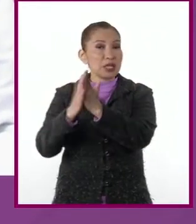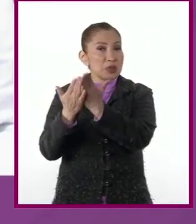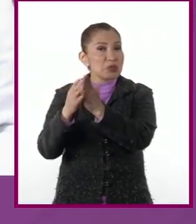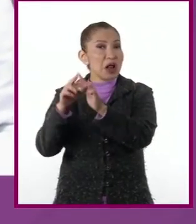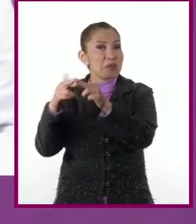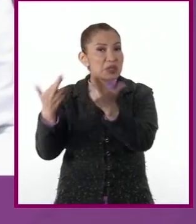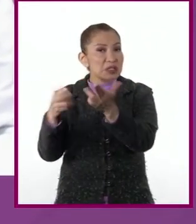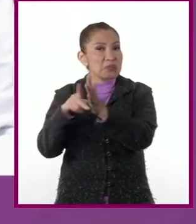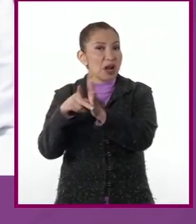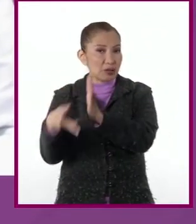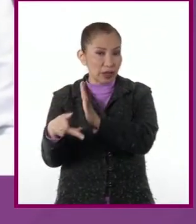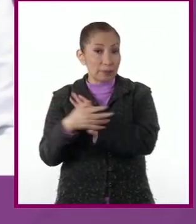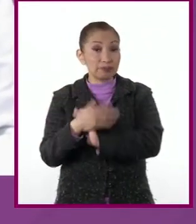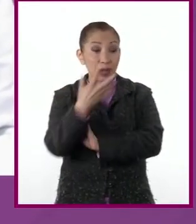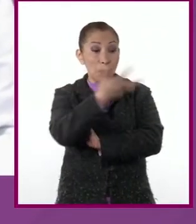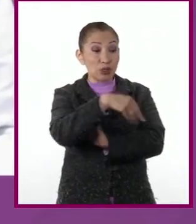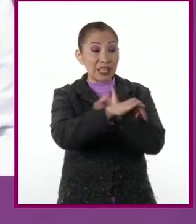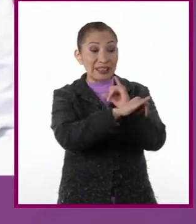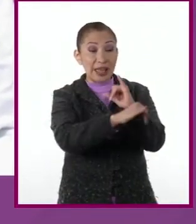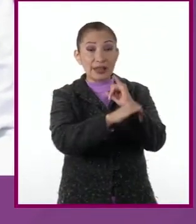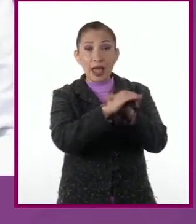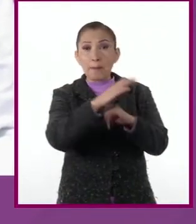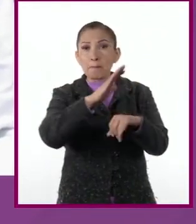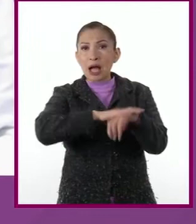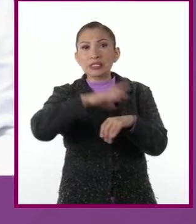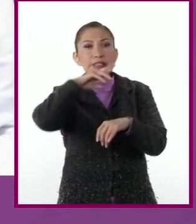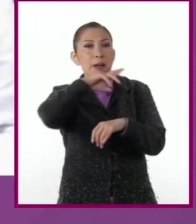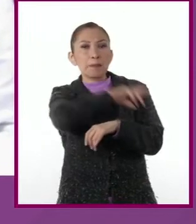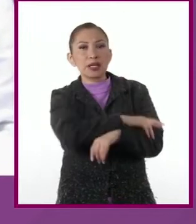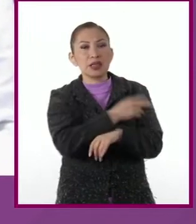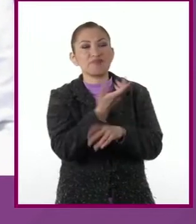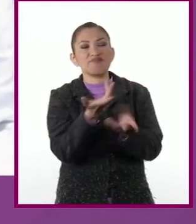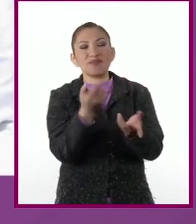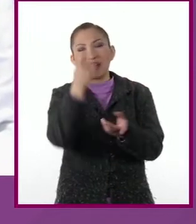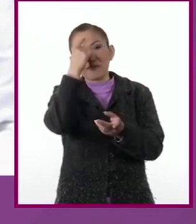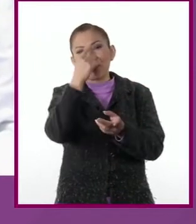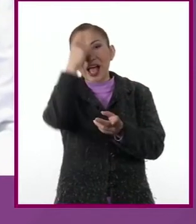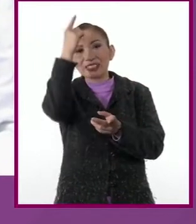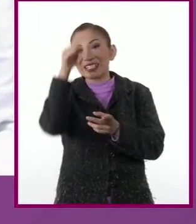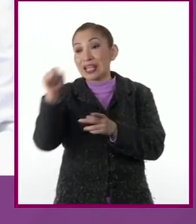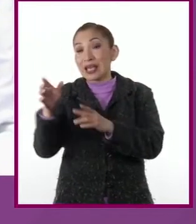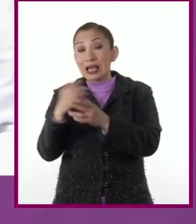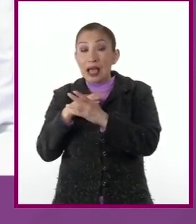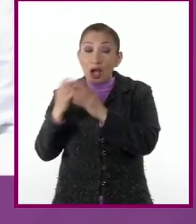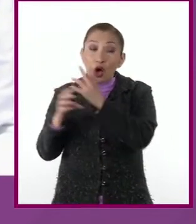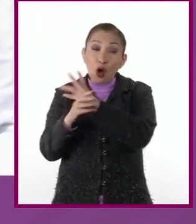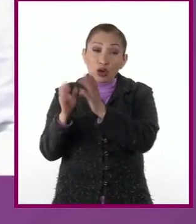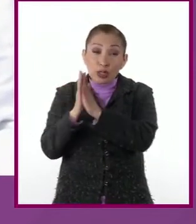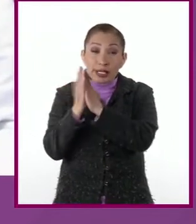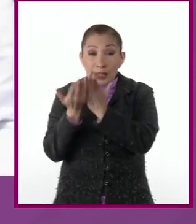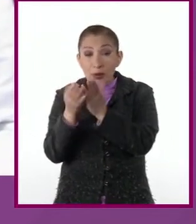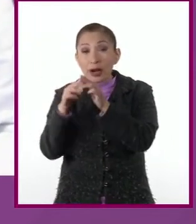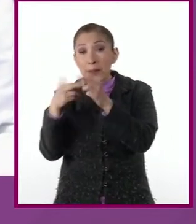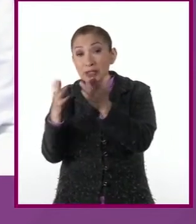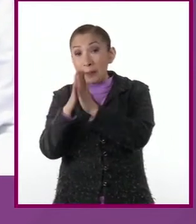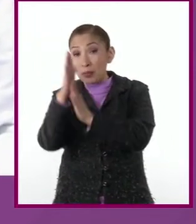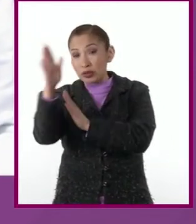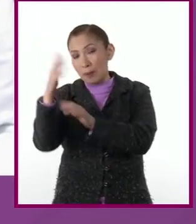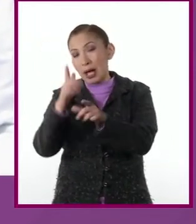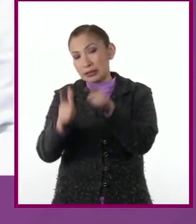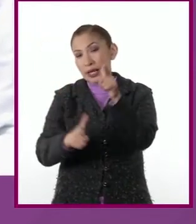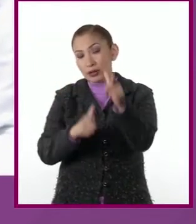La búsqueda en internet es mucho más rápida y fácil que la exploración de materiales impresos en una biblioteca.